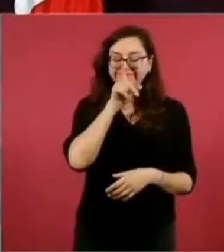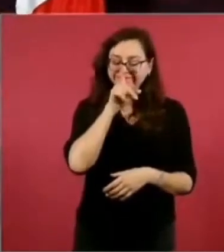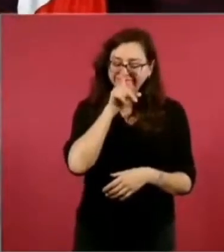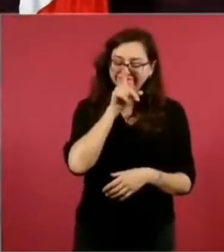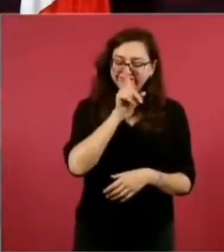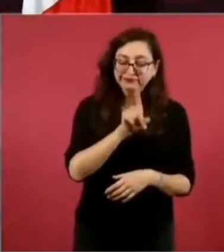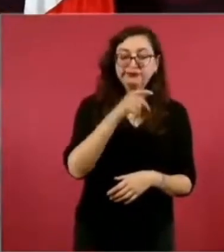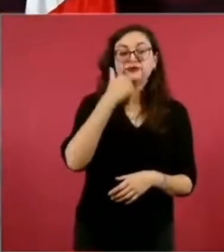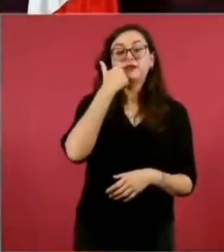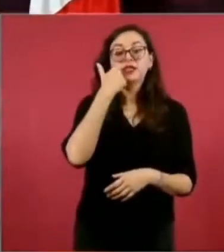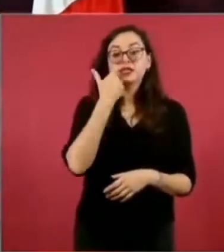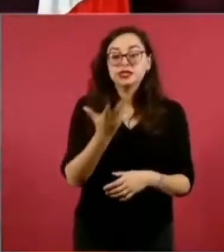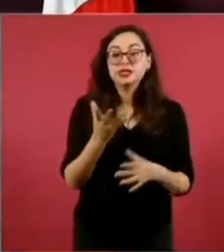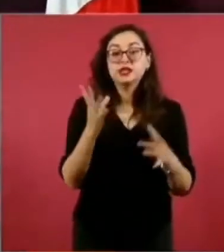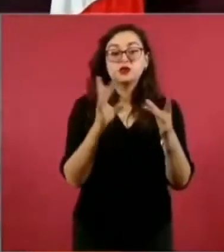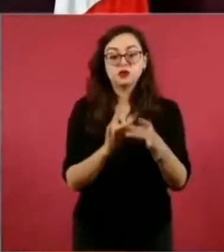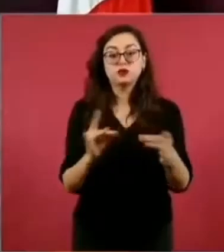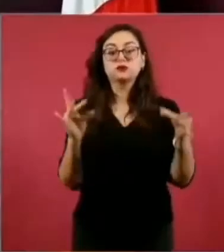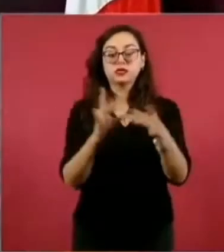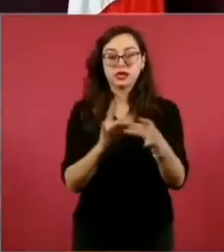en este caso de Nuevo León,